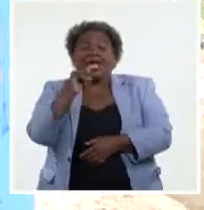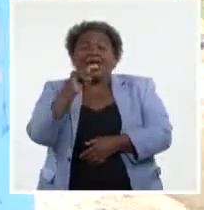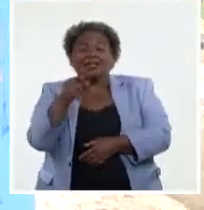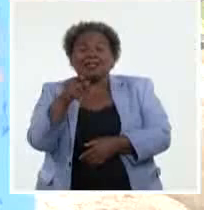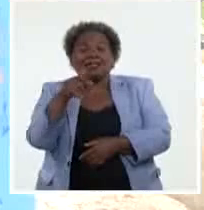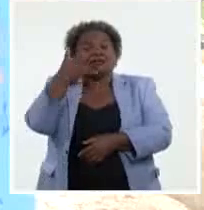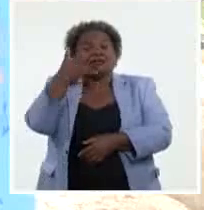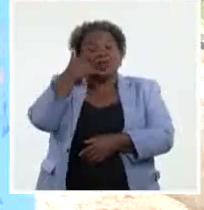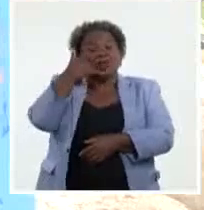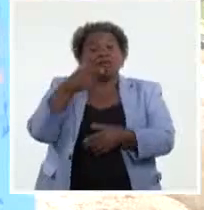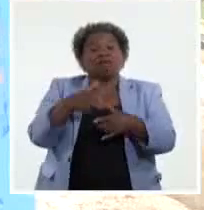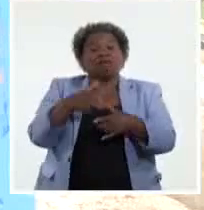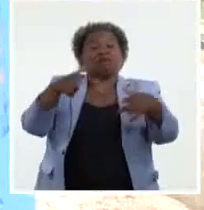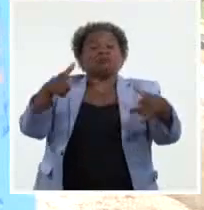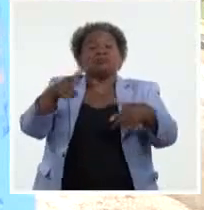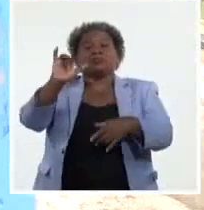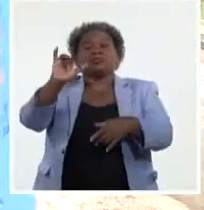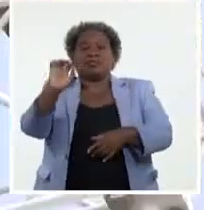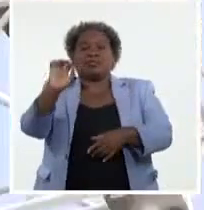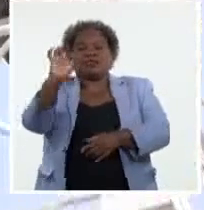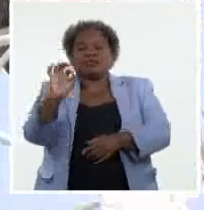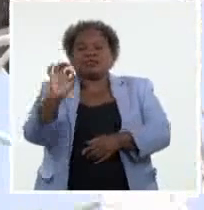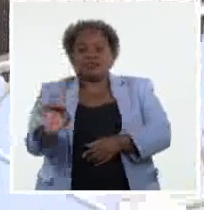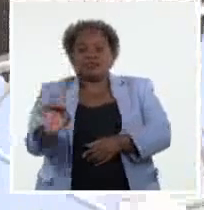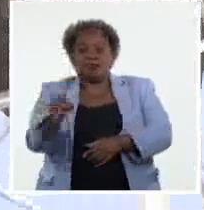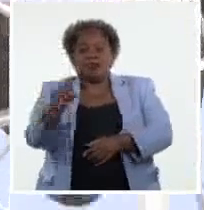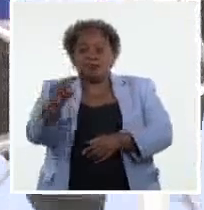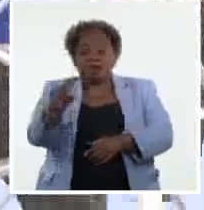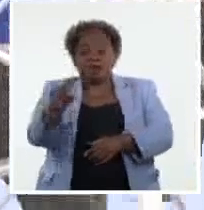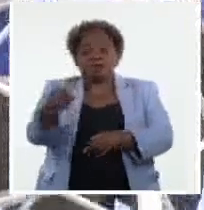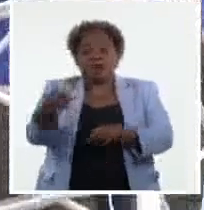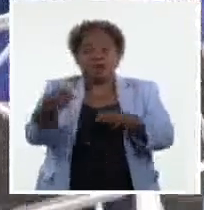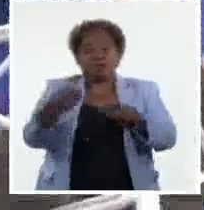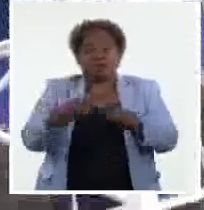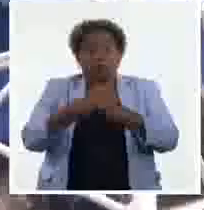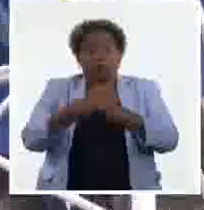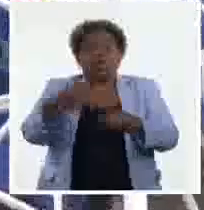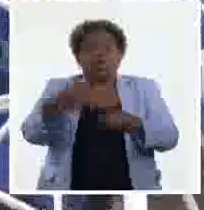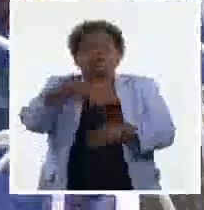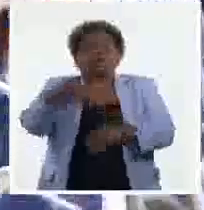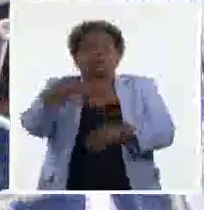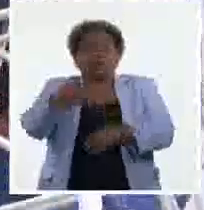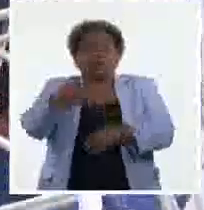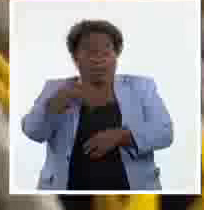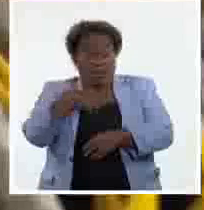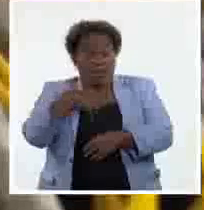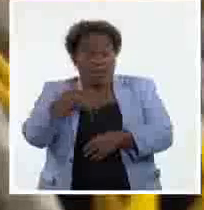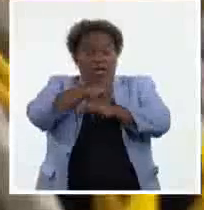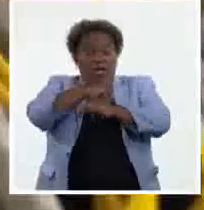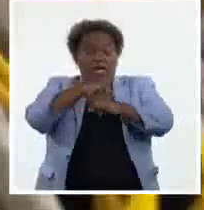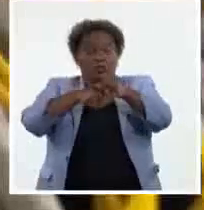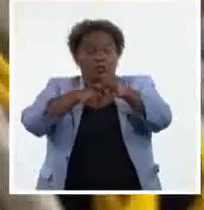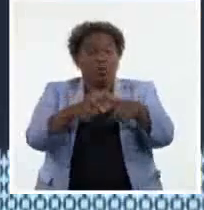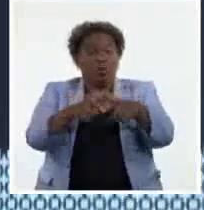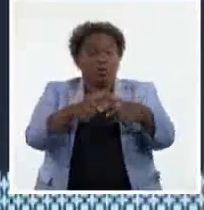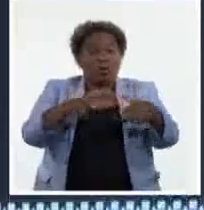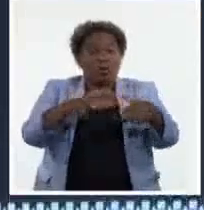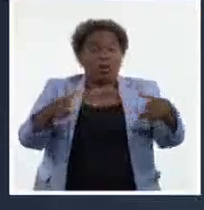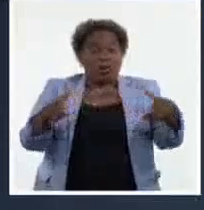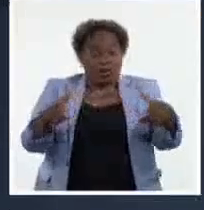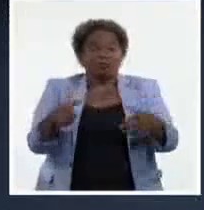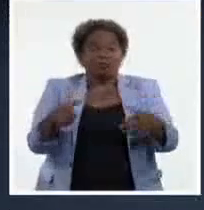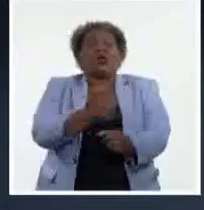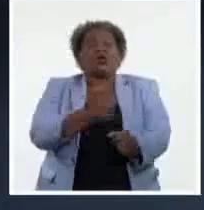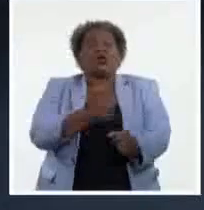60% y esto evidentemente da muestras no solo de que tenemos una infraestructura que ha ido creciendo, sino que también hay usabilidad de la